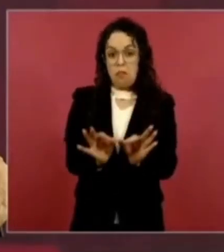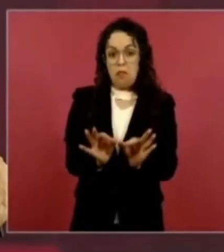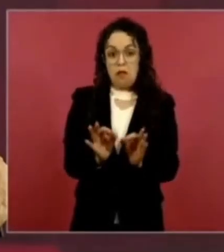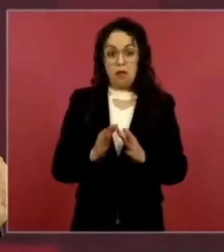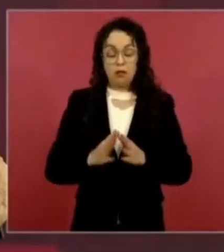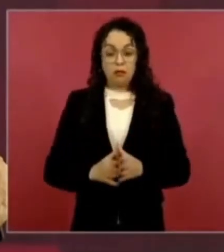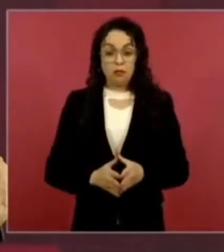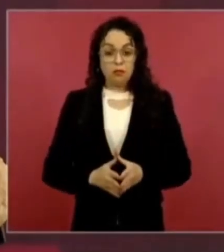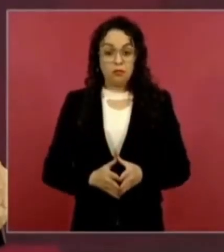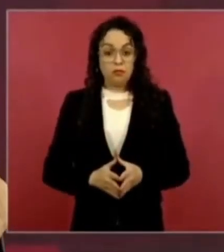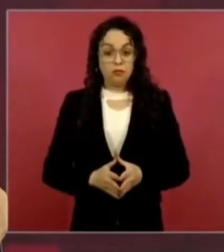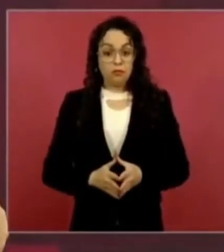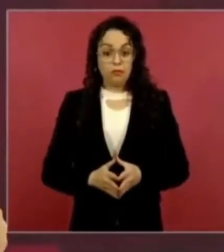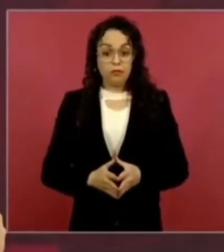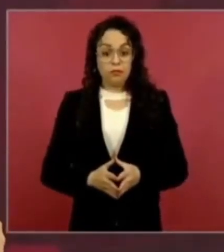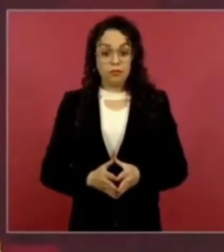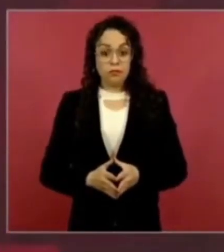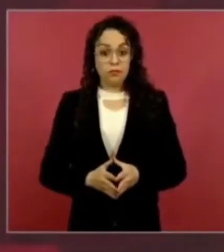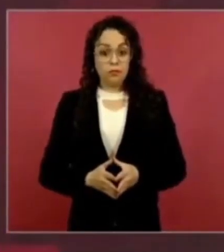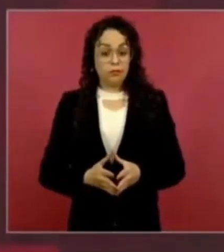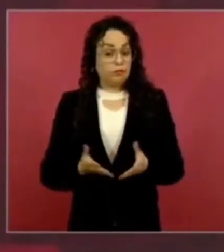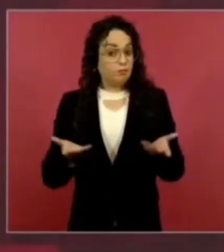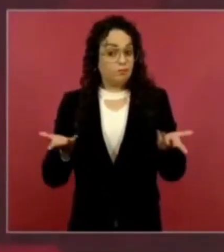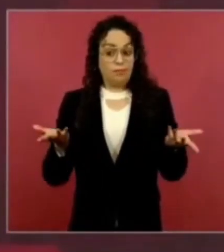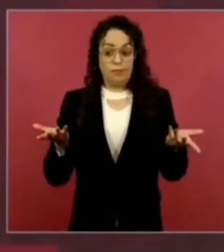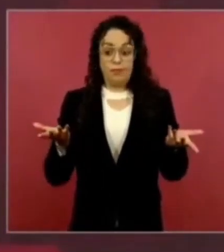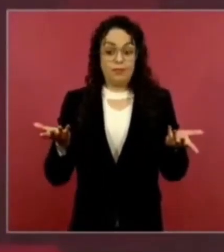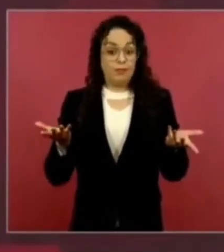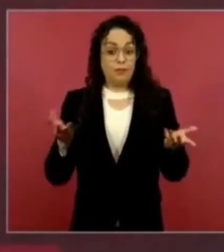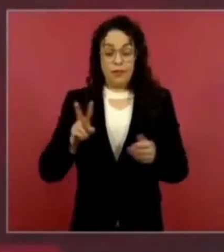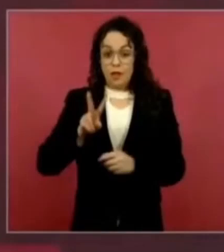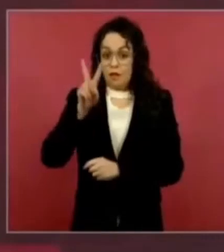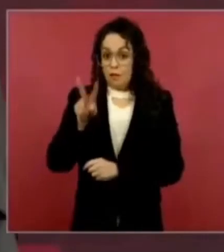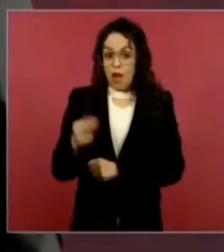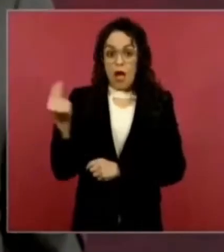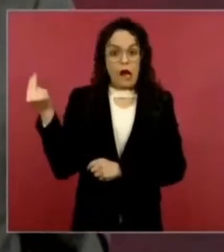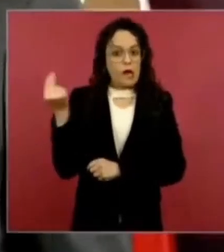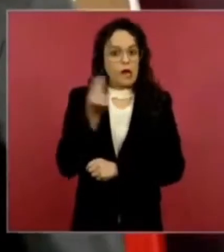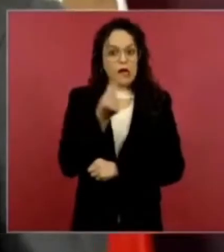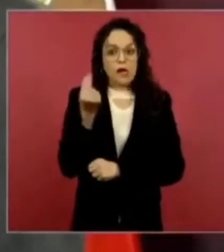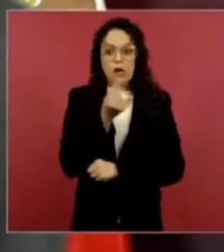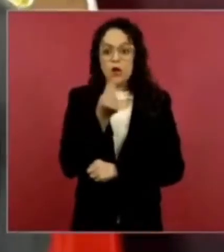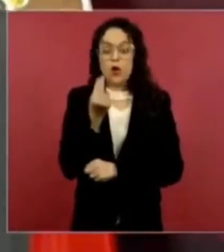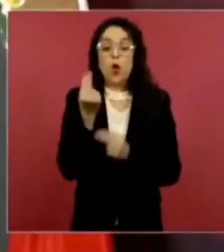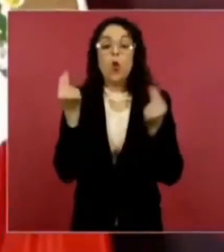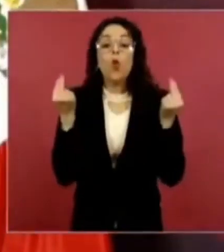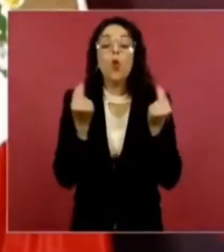Por eso hay que buscar la reforma